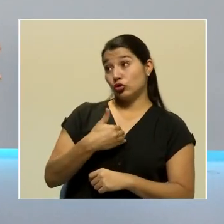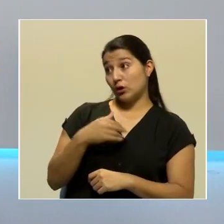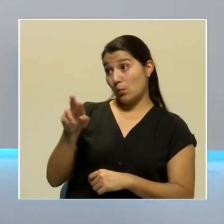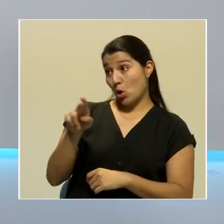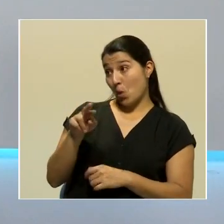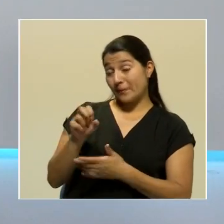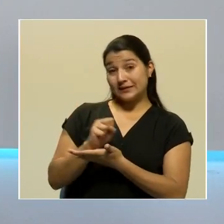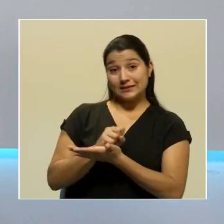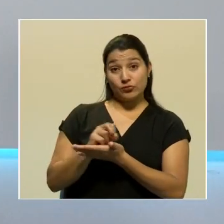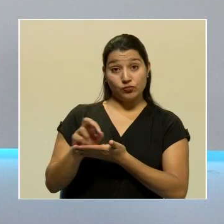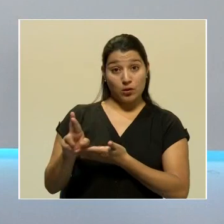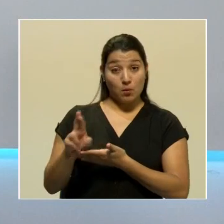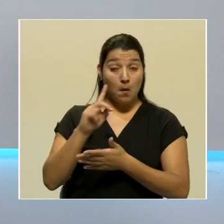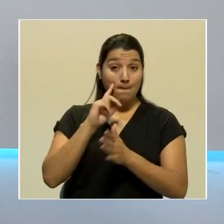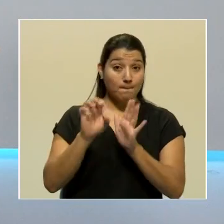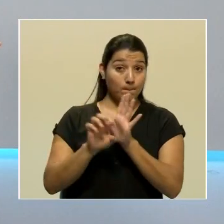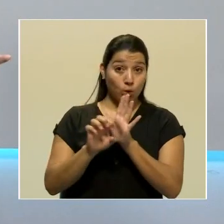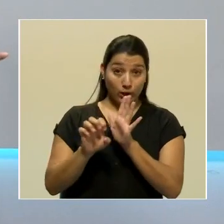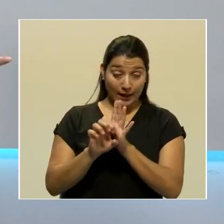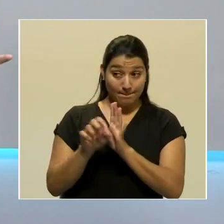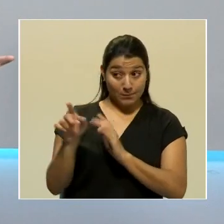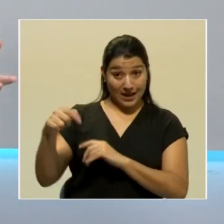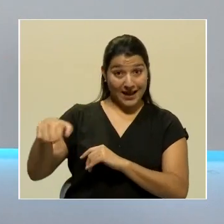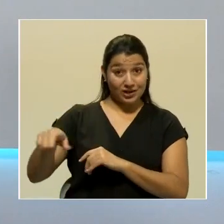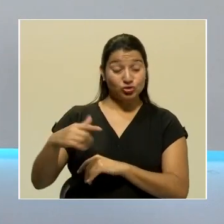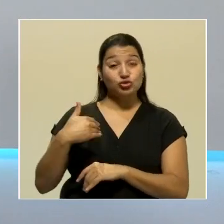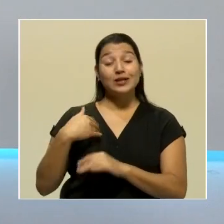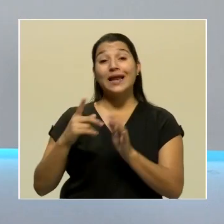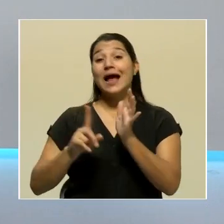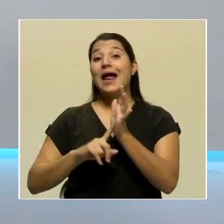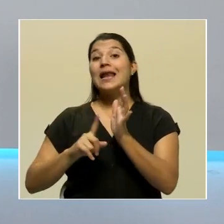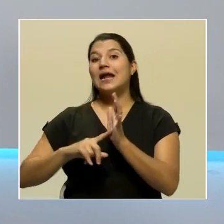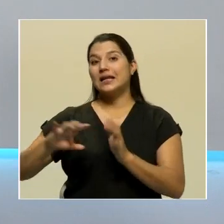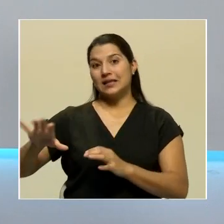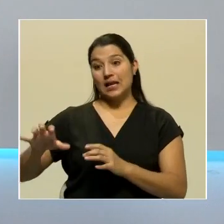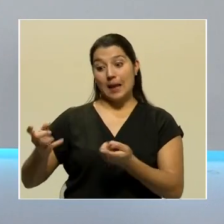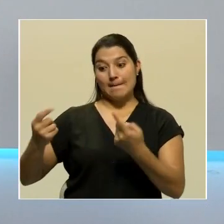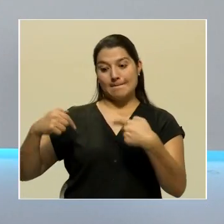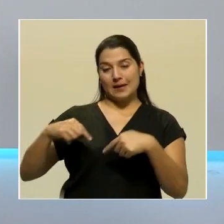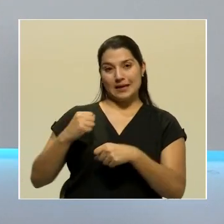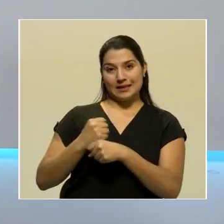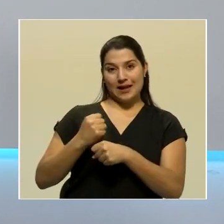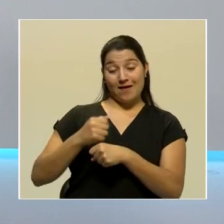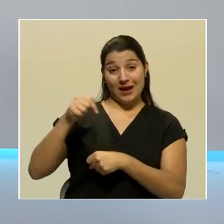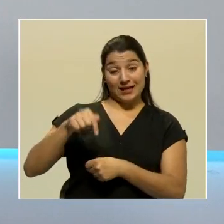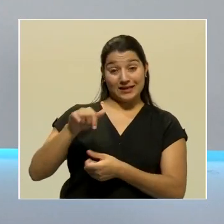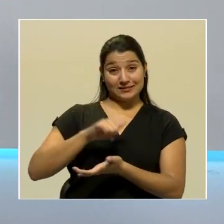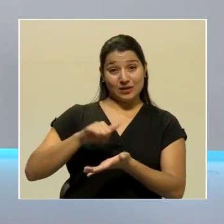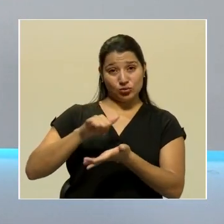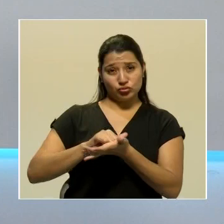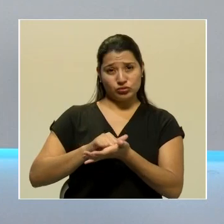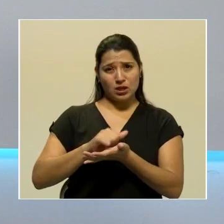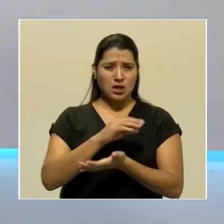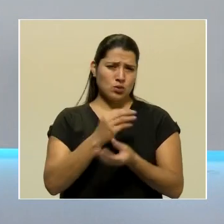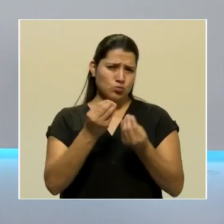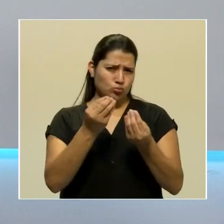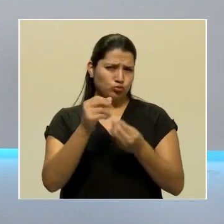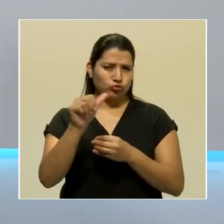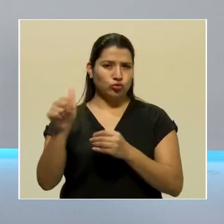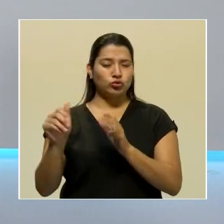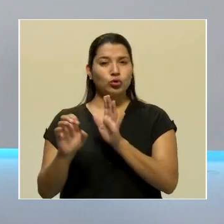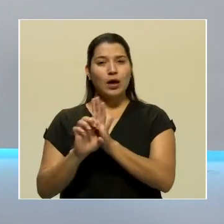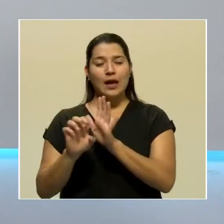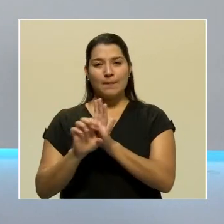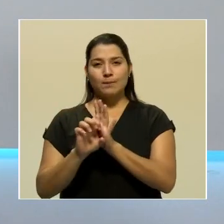San Ramón, por ejemplo, que están en alerta naranja y se trasladan a trabajar acá a San José y muchos otros casos. Yo creo que